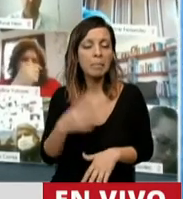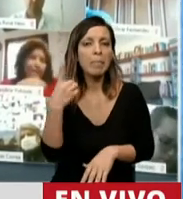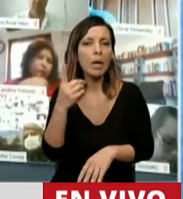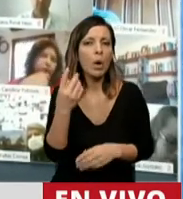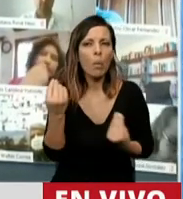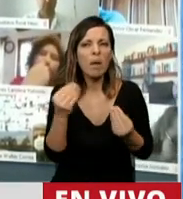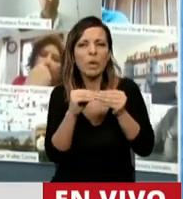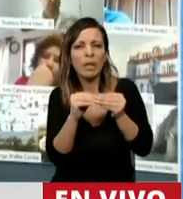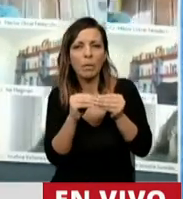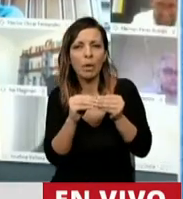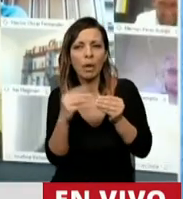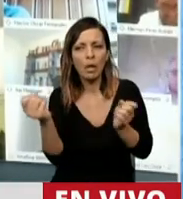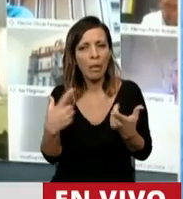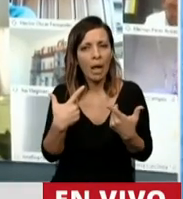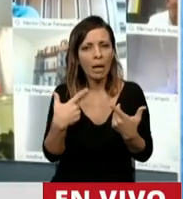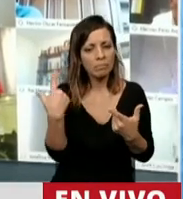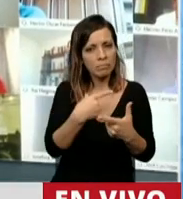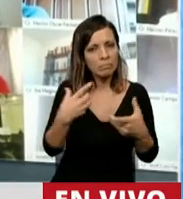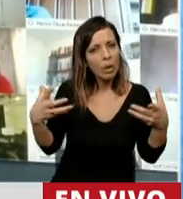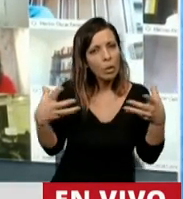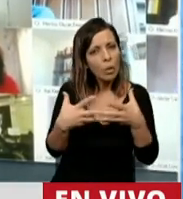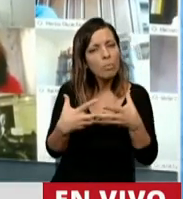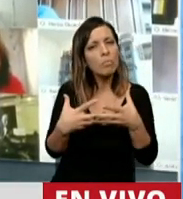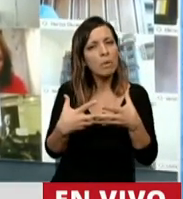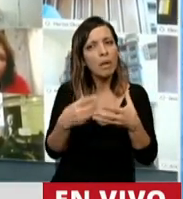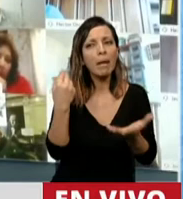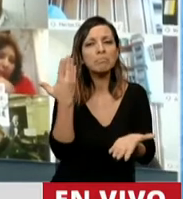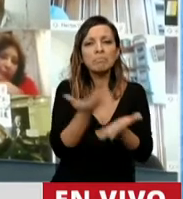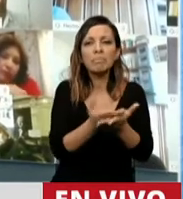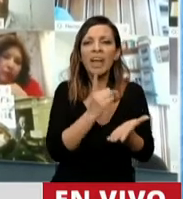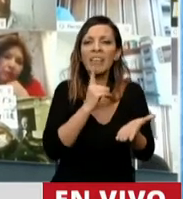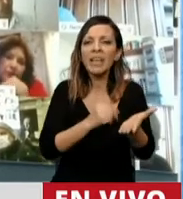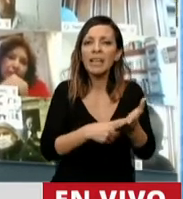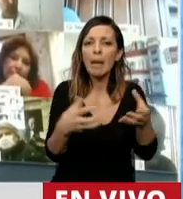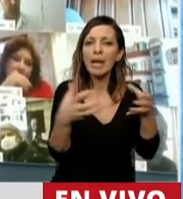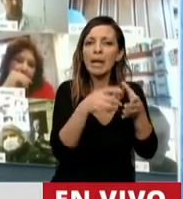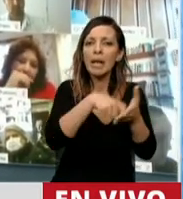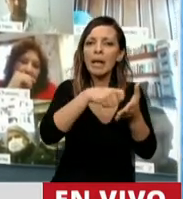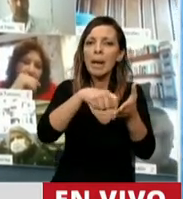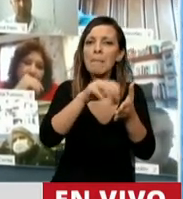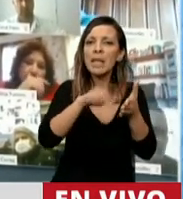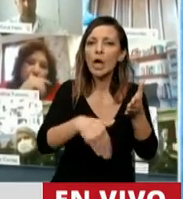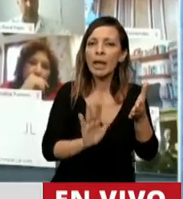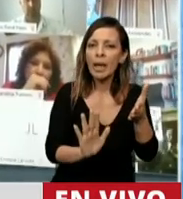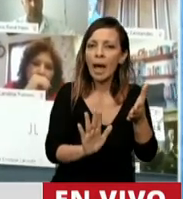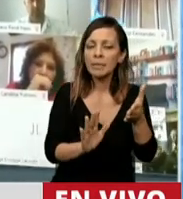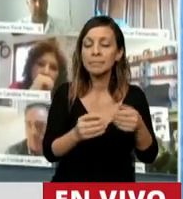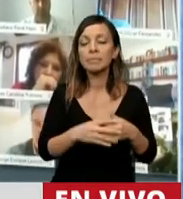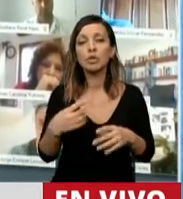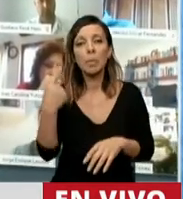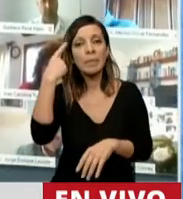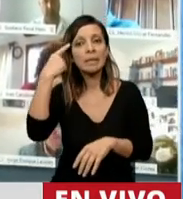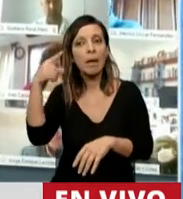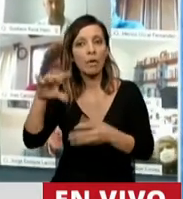son los motivos que nos llevan al interbloque a presentar un dictamen en minoría? Consideramos que el despacho del